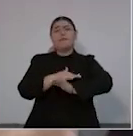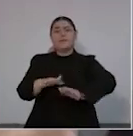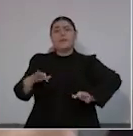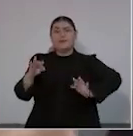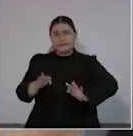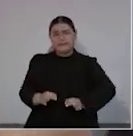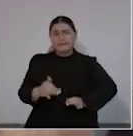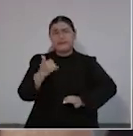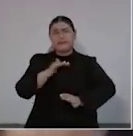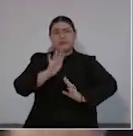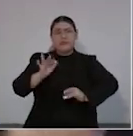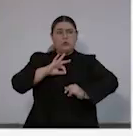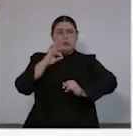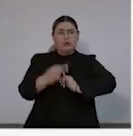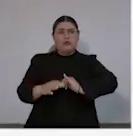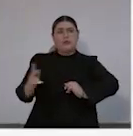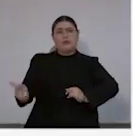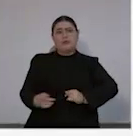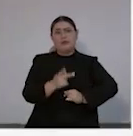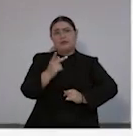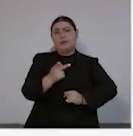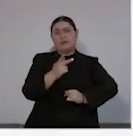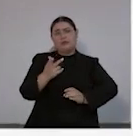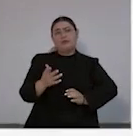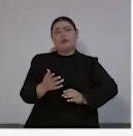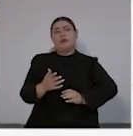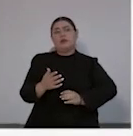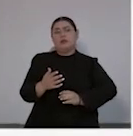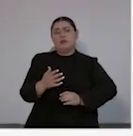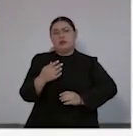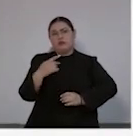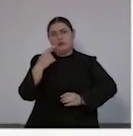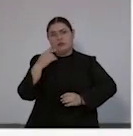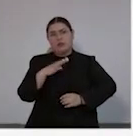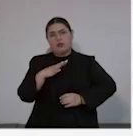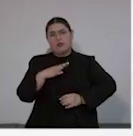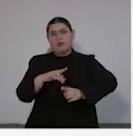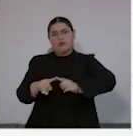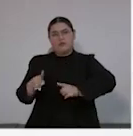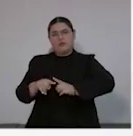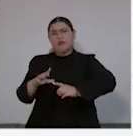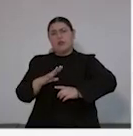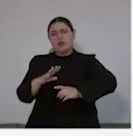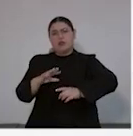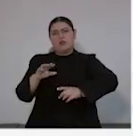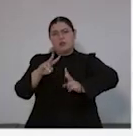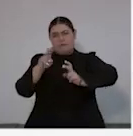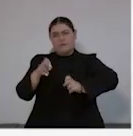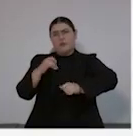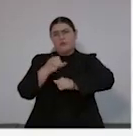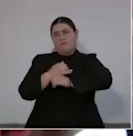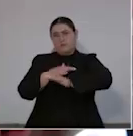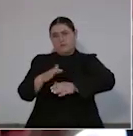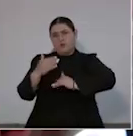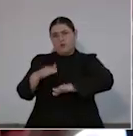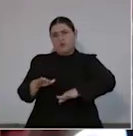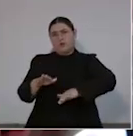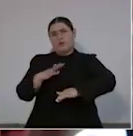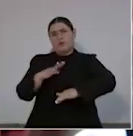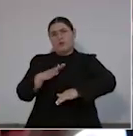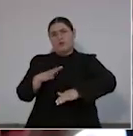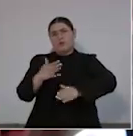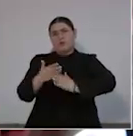ya la última pregunta es que se ha manejado de manera extraoficial la renuncia de una